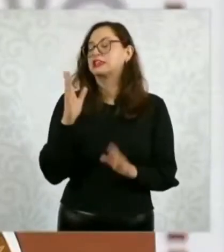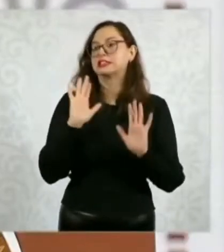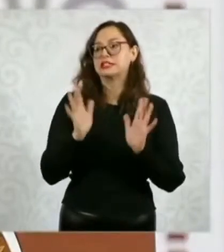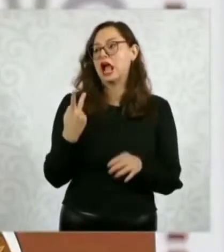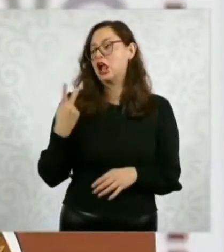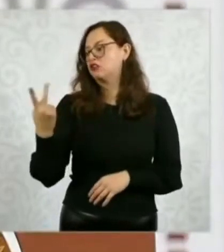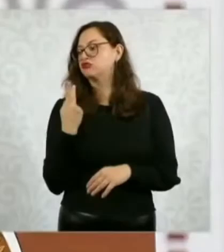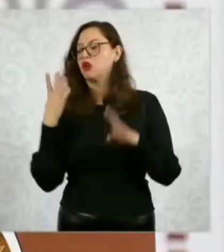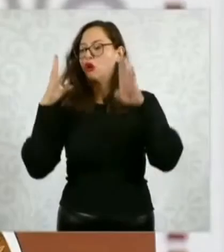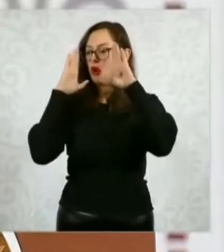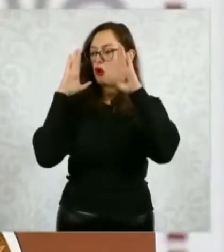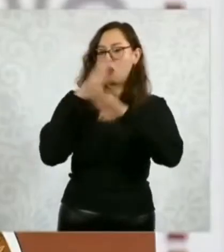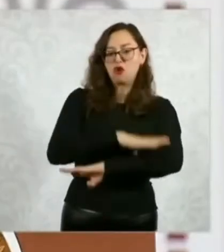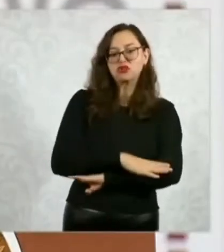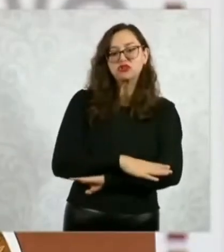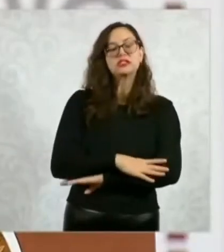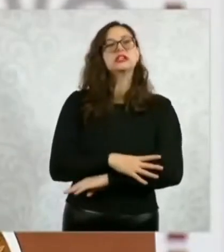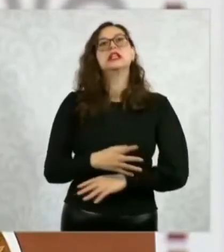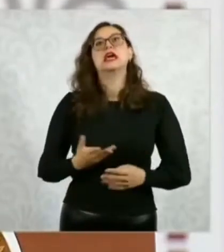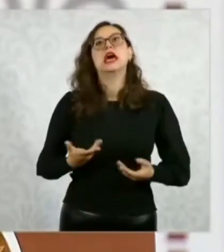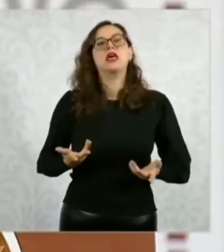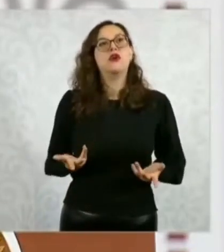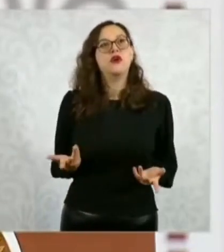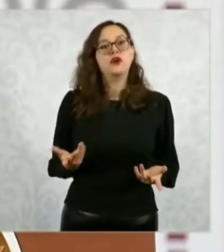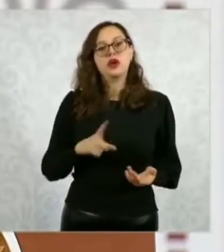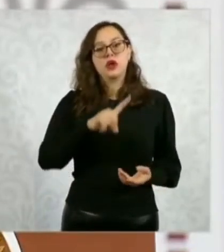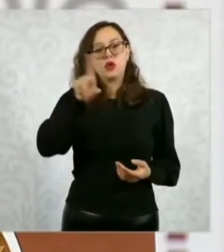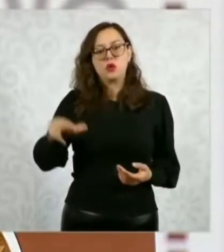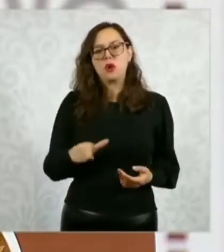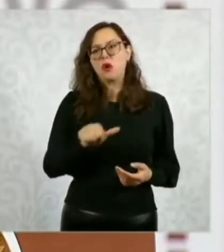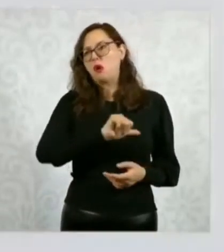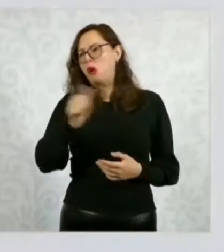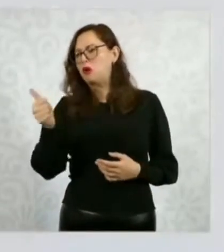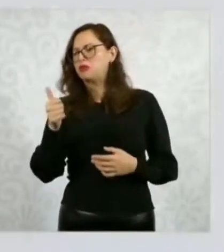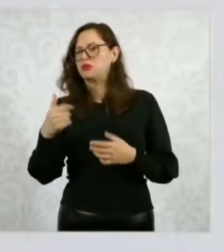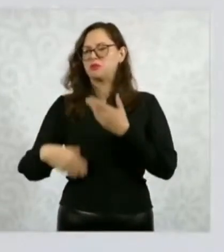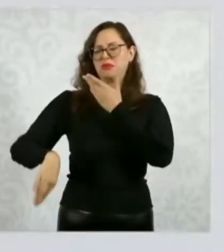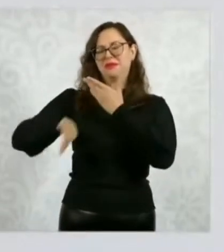unas horas después ya estaba sacando otras cosas.